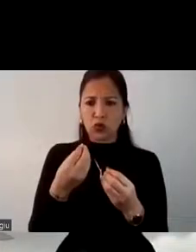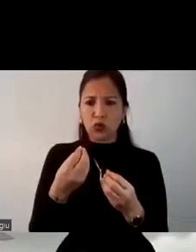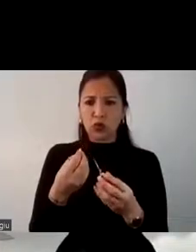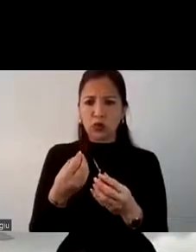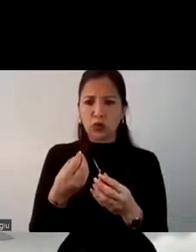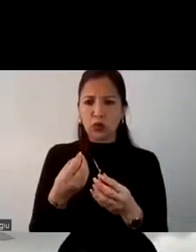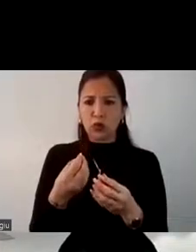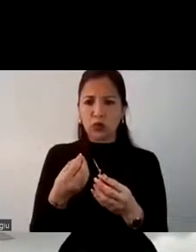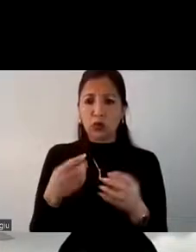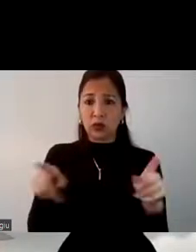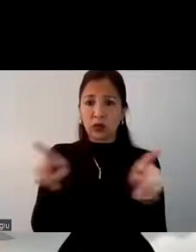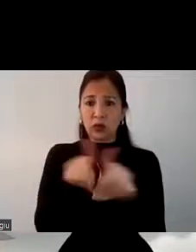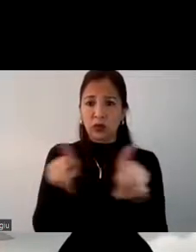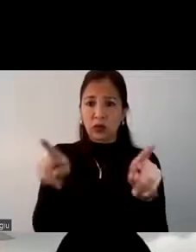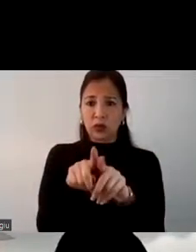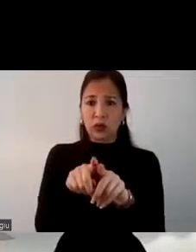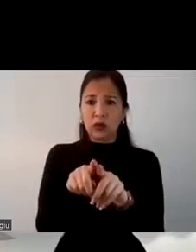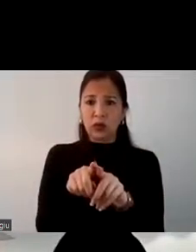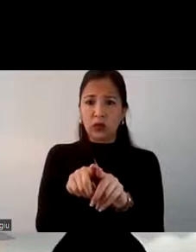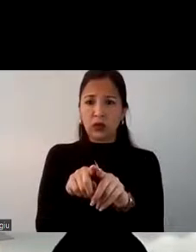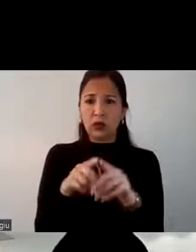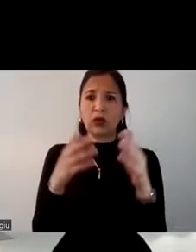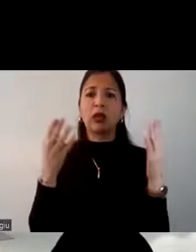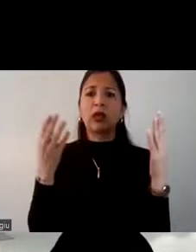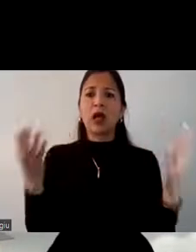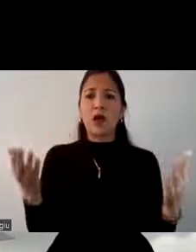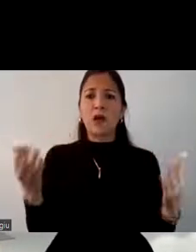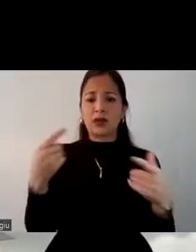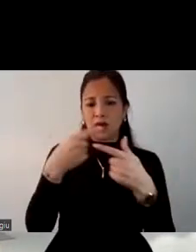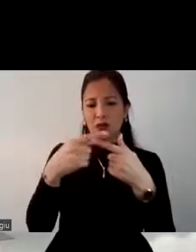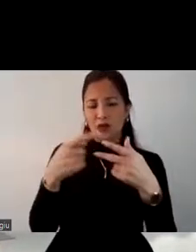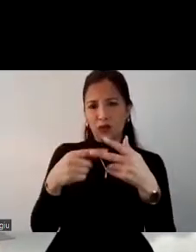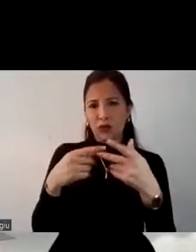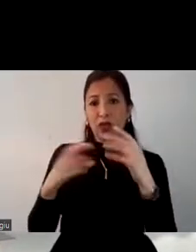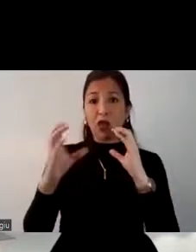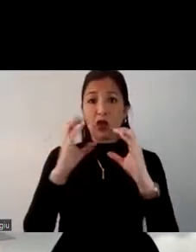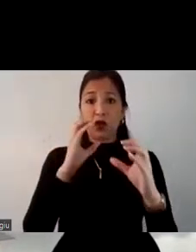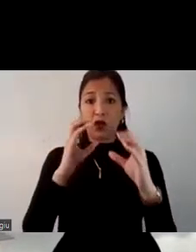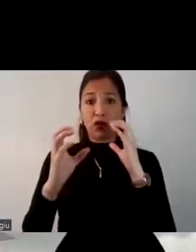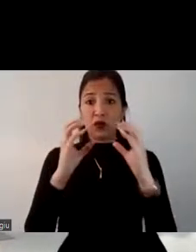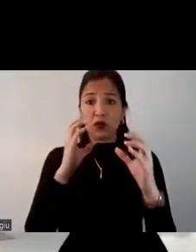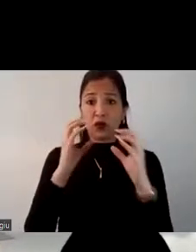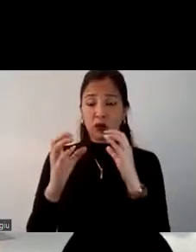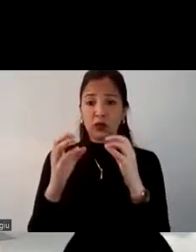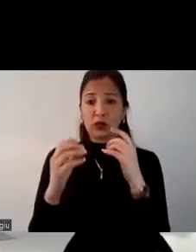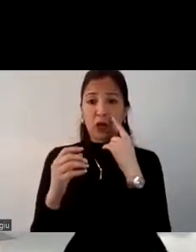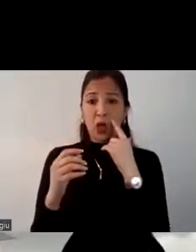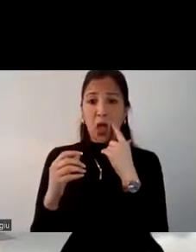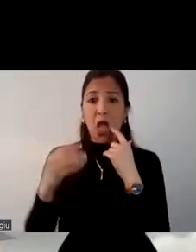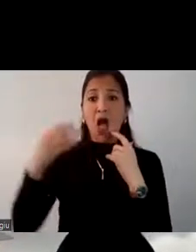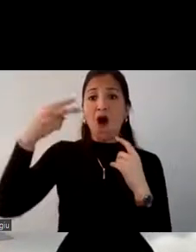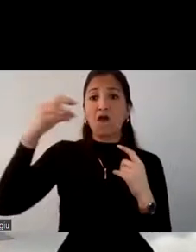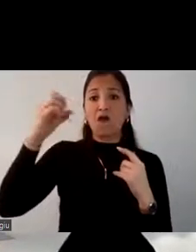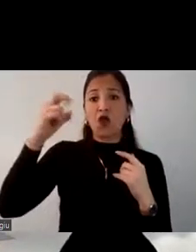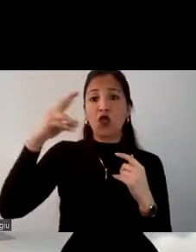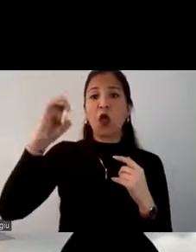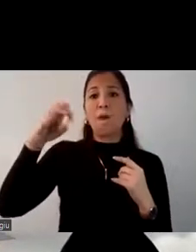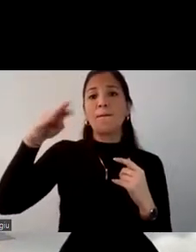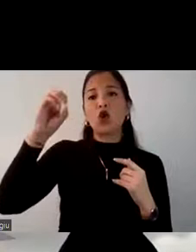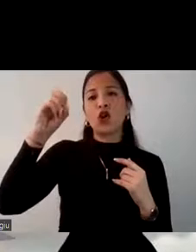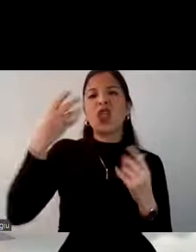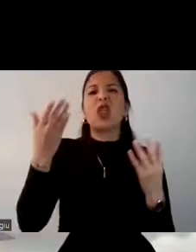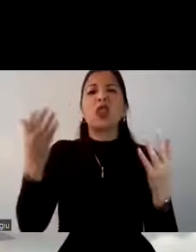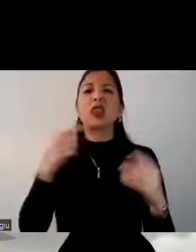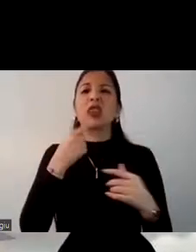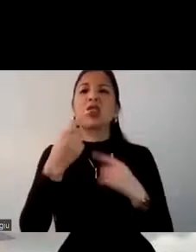De igual modo, ahora, ¿qué sucede? Tenemos otra fuente de información, que fue el Fondo Monetario, donde nos